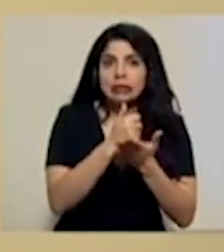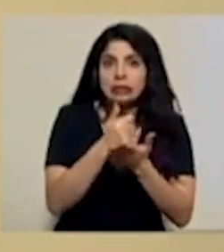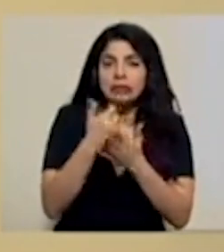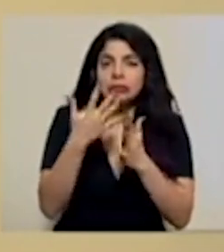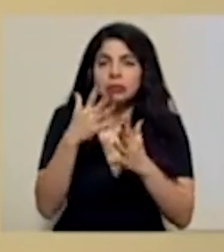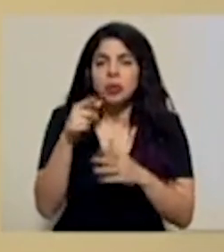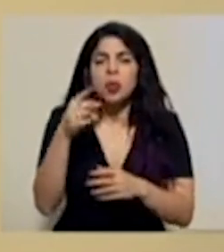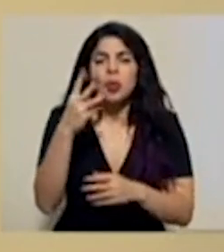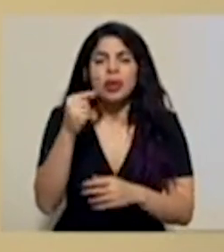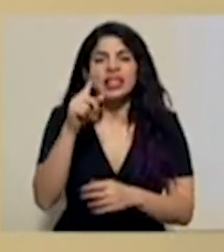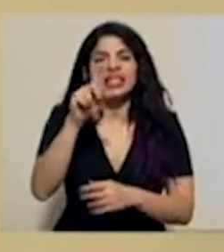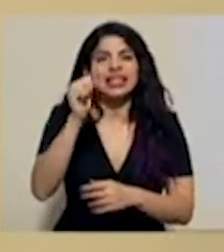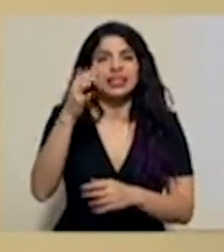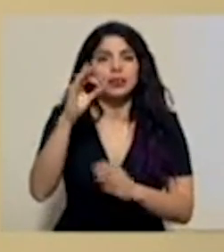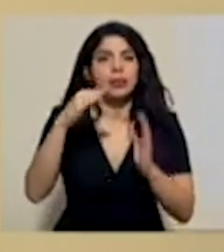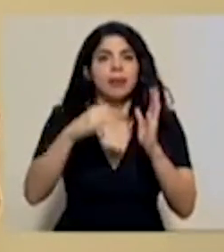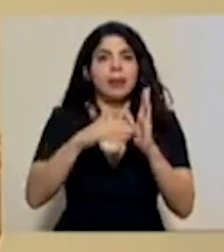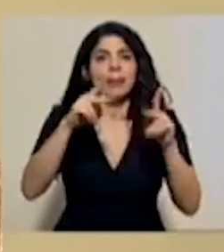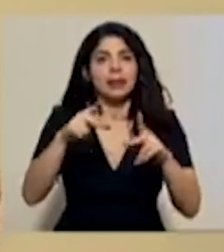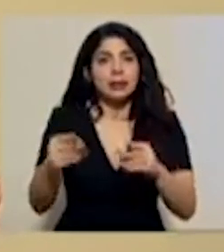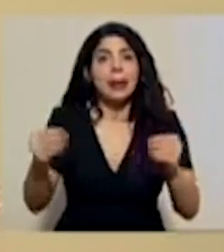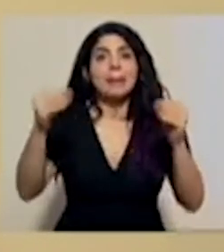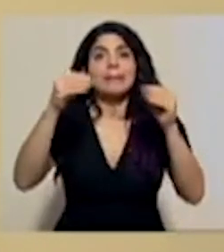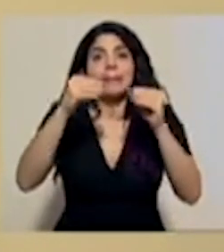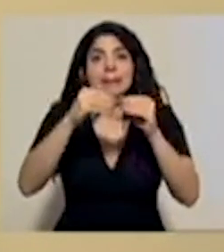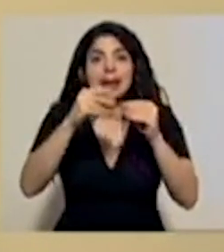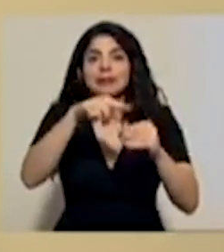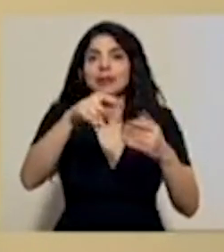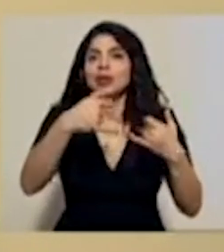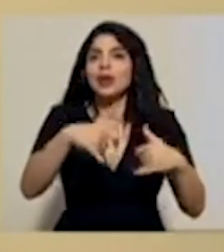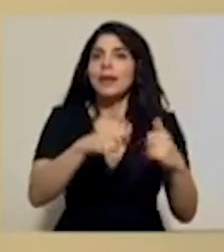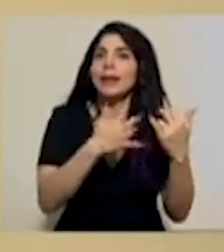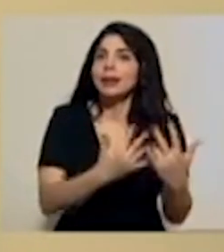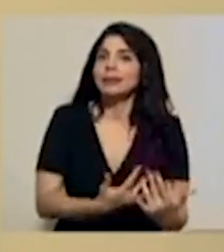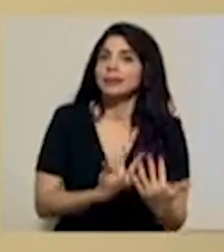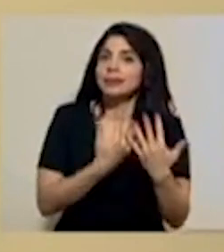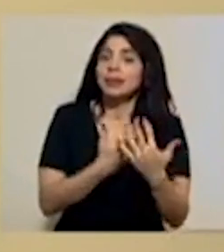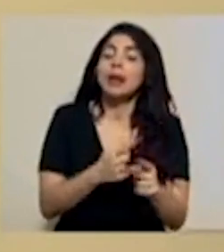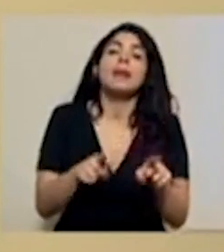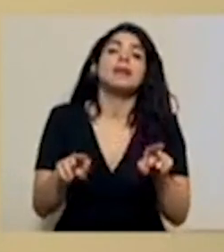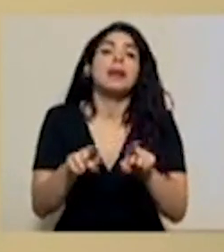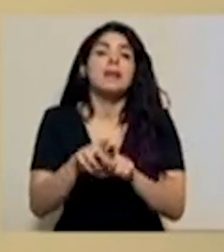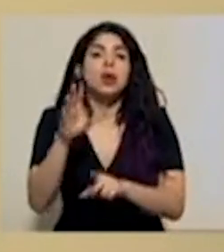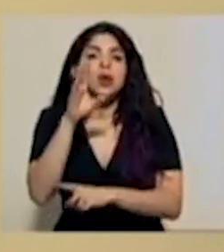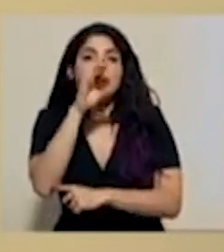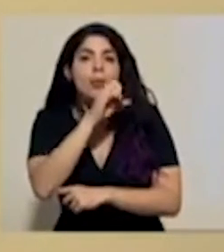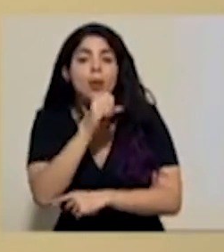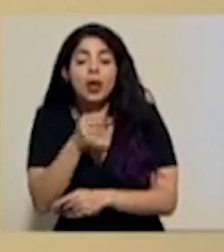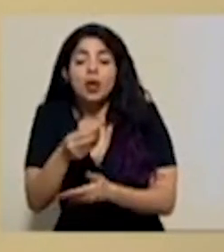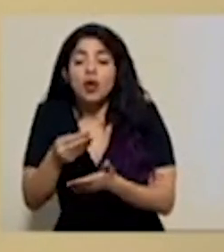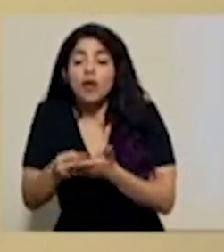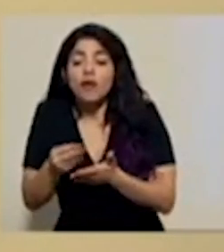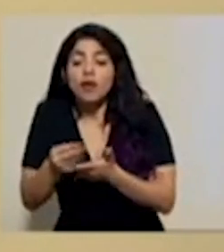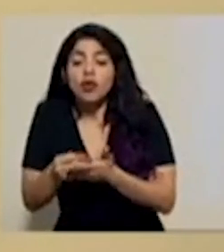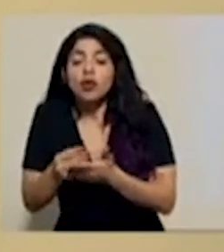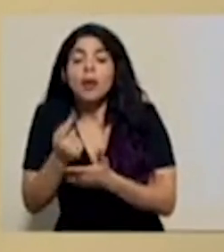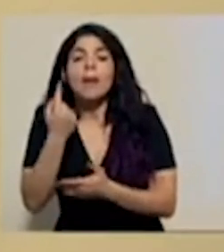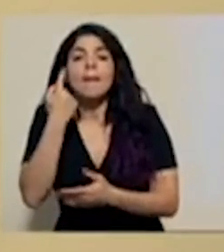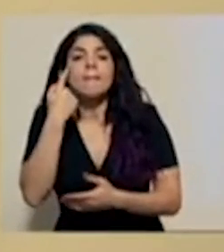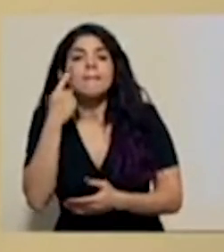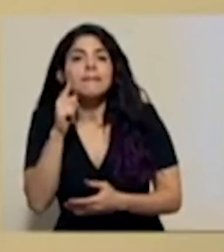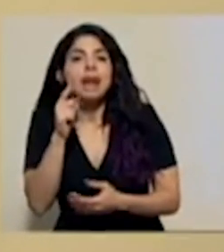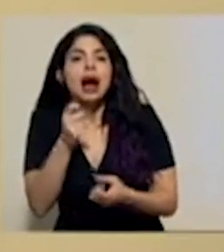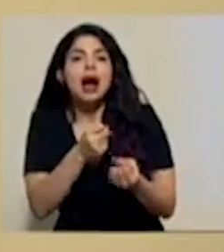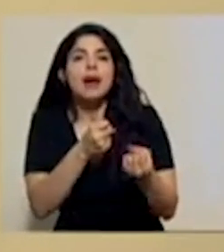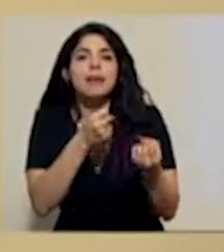119 mil personas más que todavía quedarían en espera, pero también se contemplan recursos para apostar a